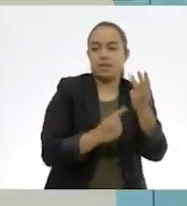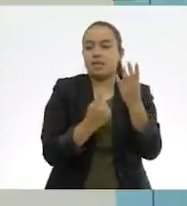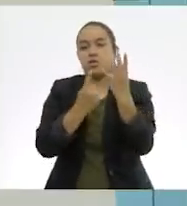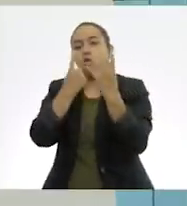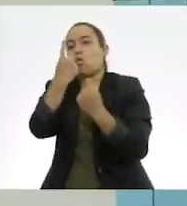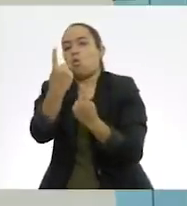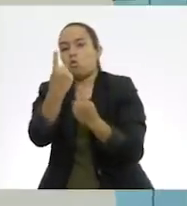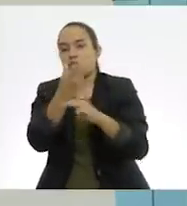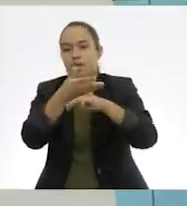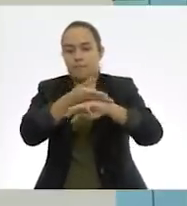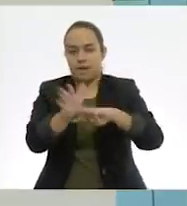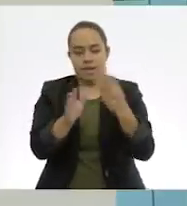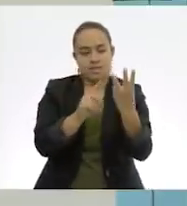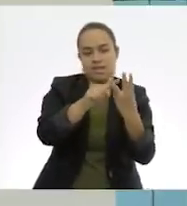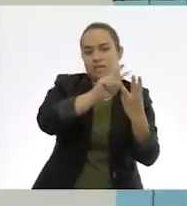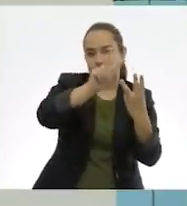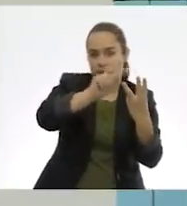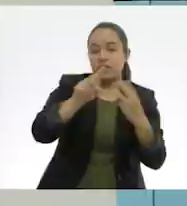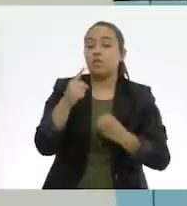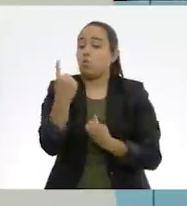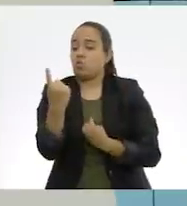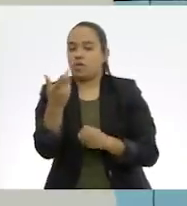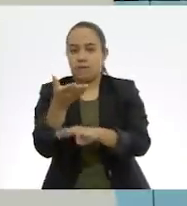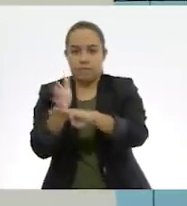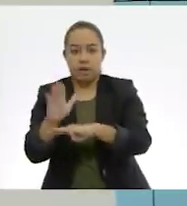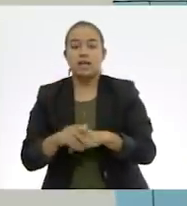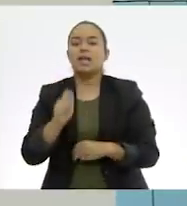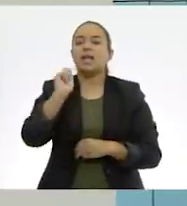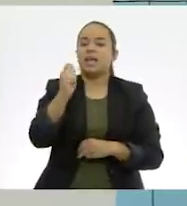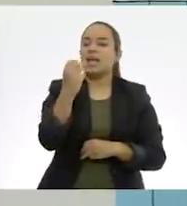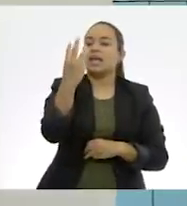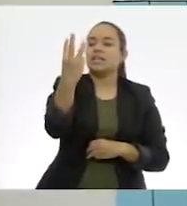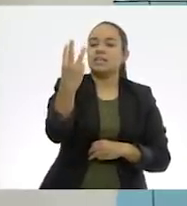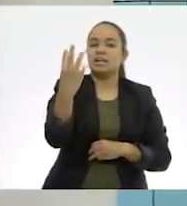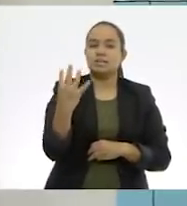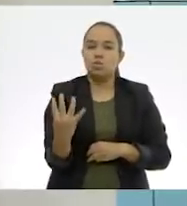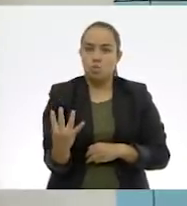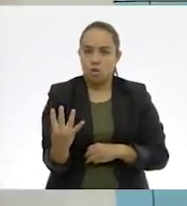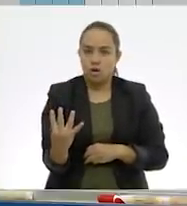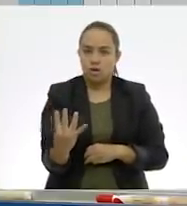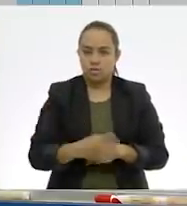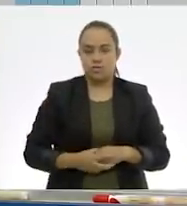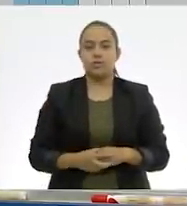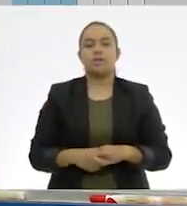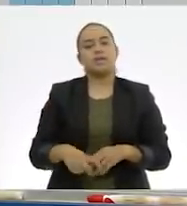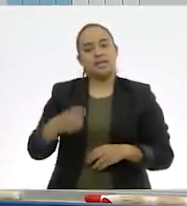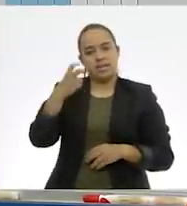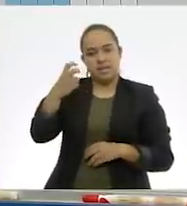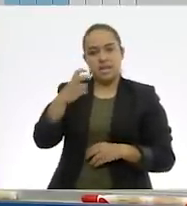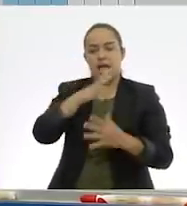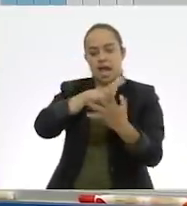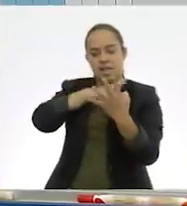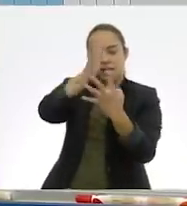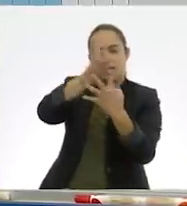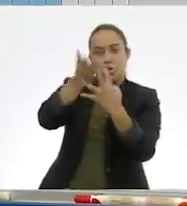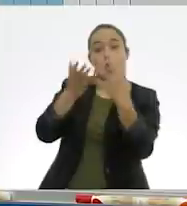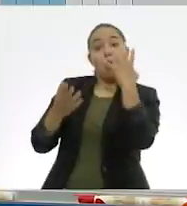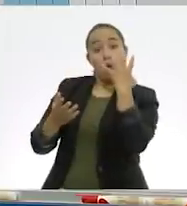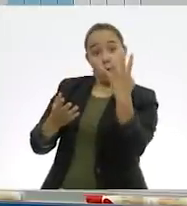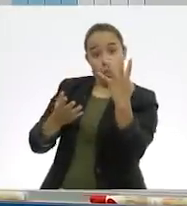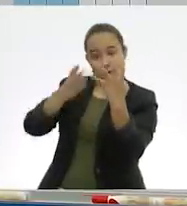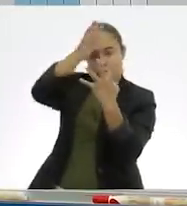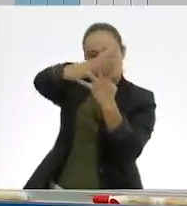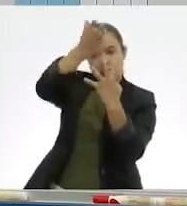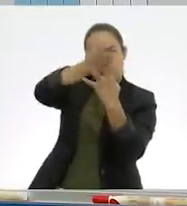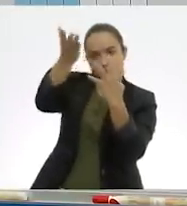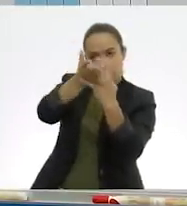blanca, lo que significa que son tres cuartos. Correcto. Está dividida en cuatro partes, que es lo que me indica